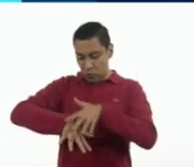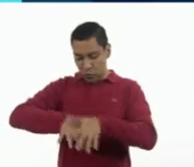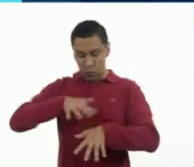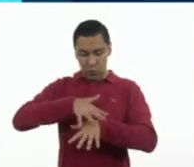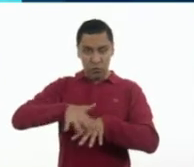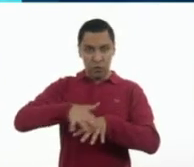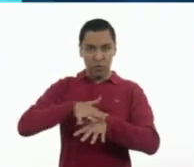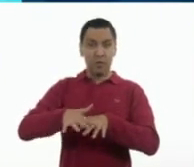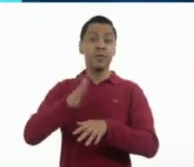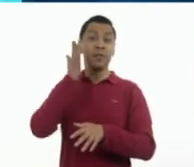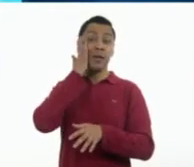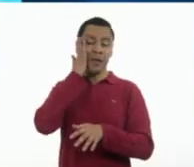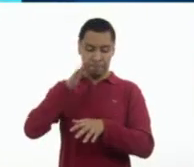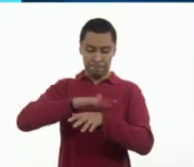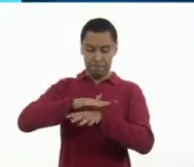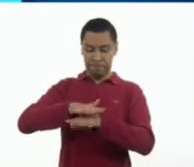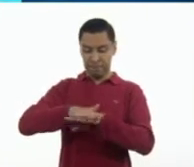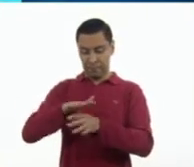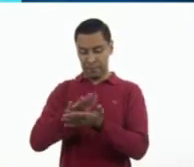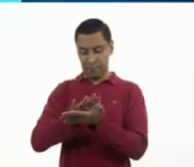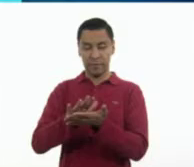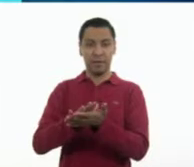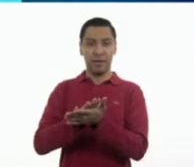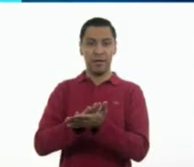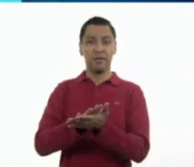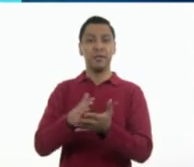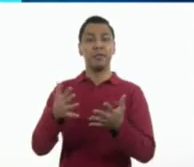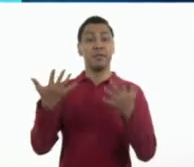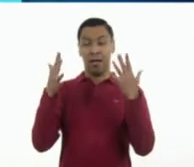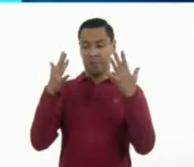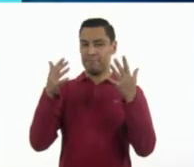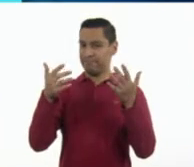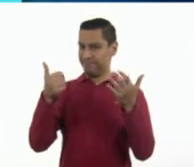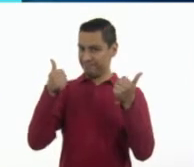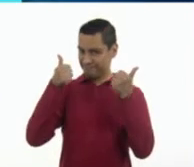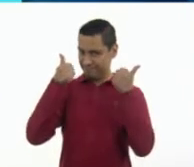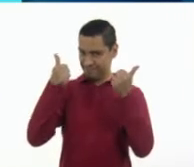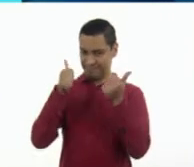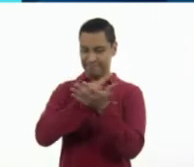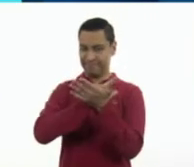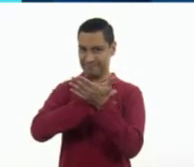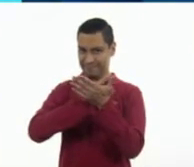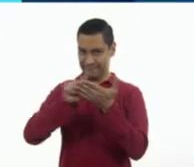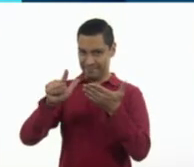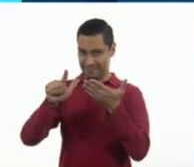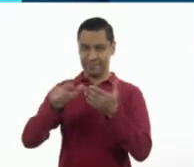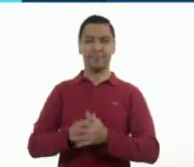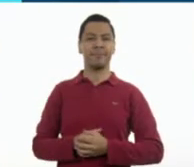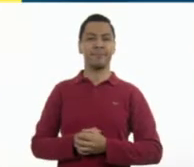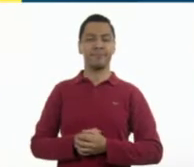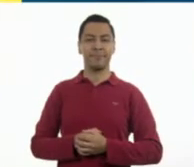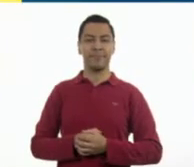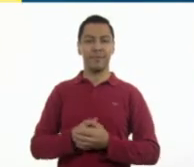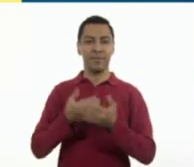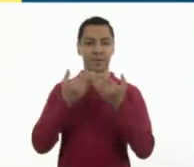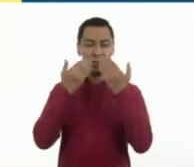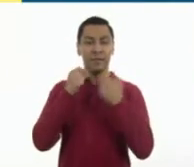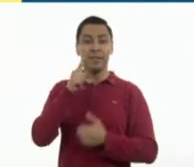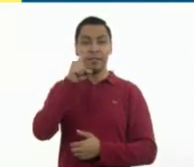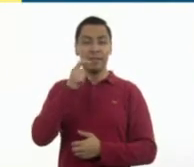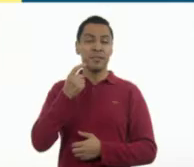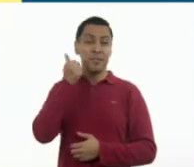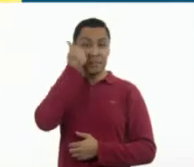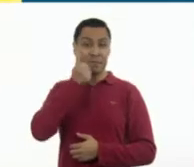Sécalas con una toalla. ¡Y listo! Tus manos están limpias. Si no tienes agua y